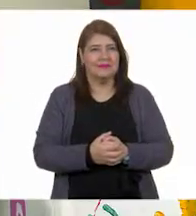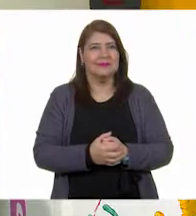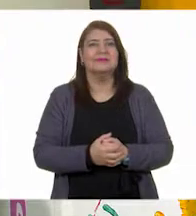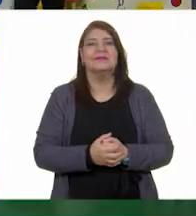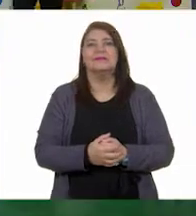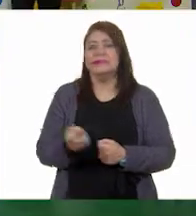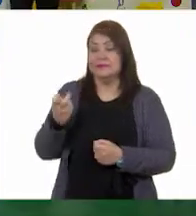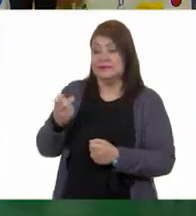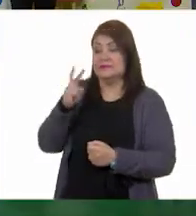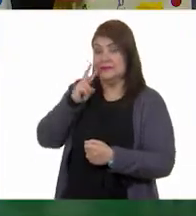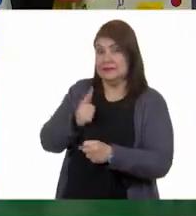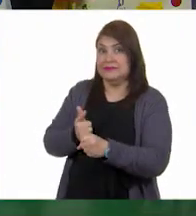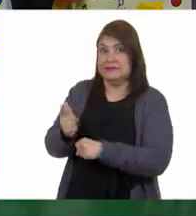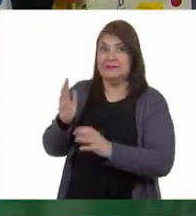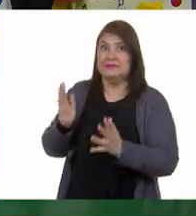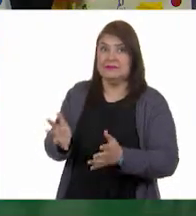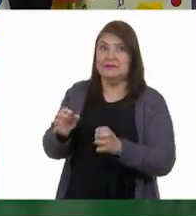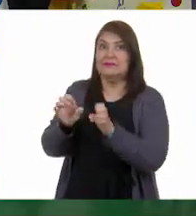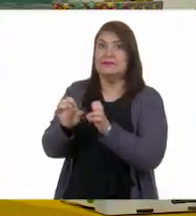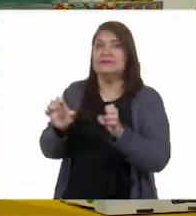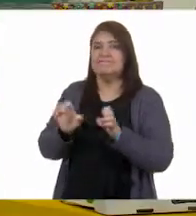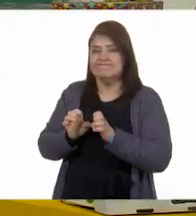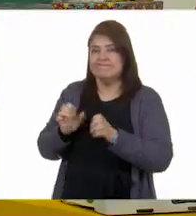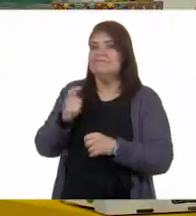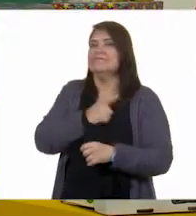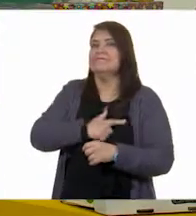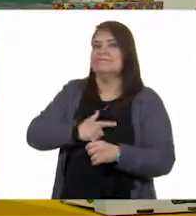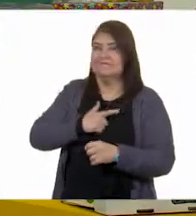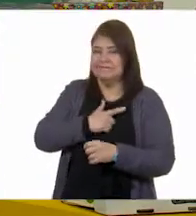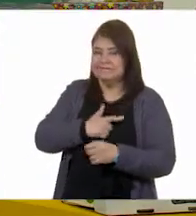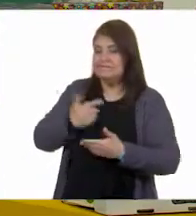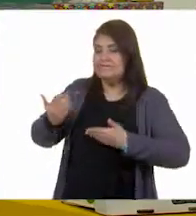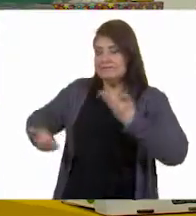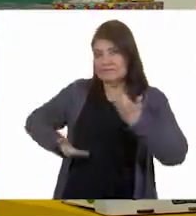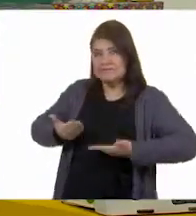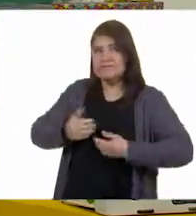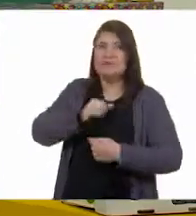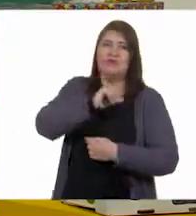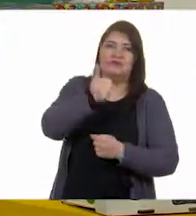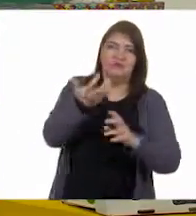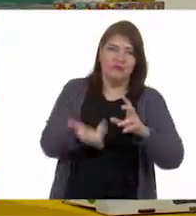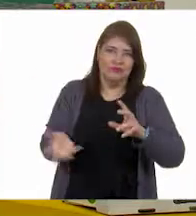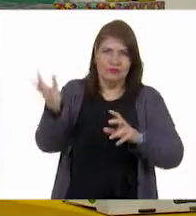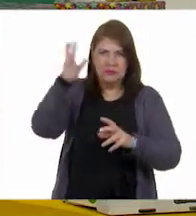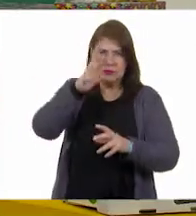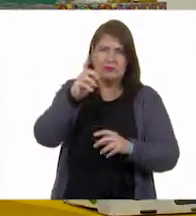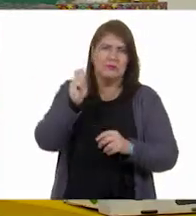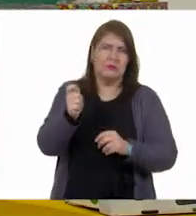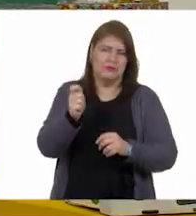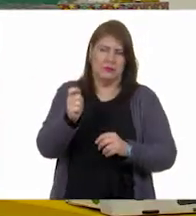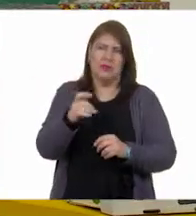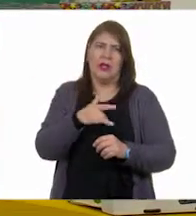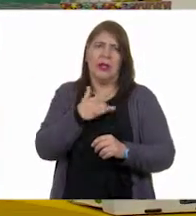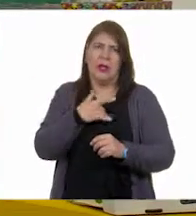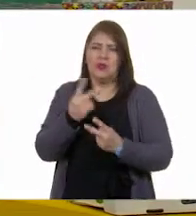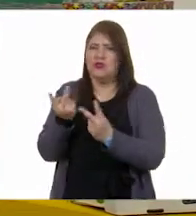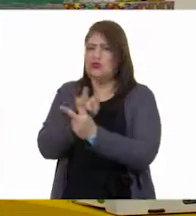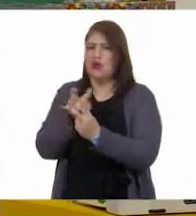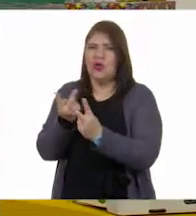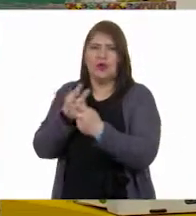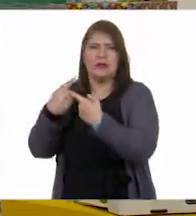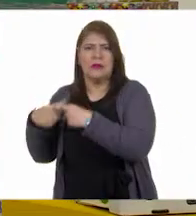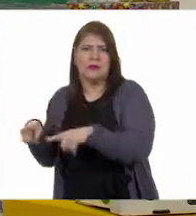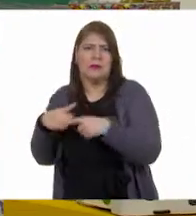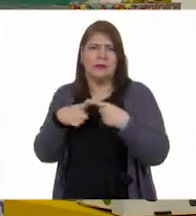Así es, te diste cuenta que a un equipo le gusta el baile y a otro el básquetbol. Y las dos cosas están bien, Gloria. ¡Ah! Pero bueno,